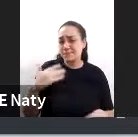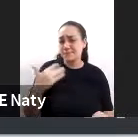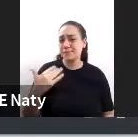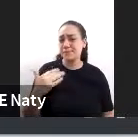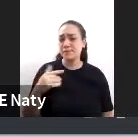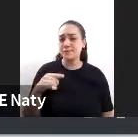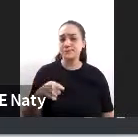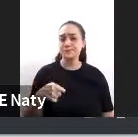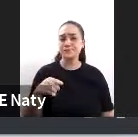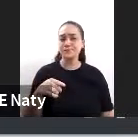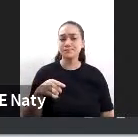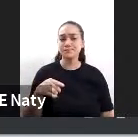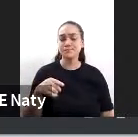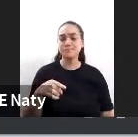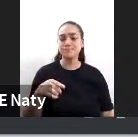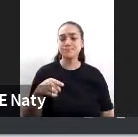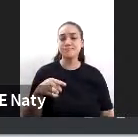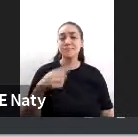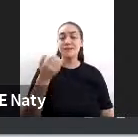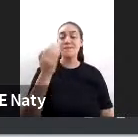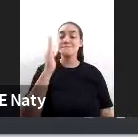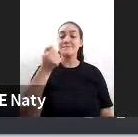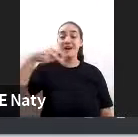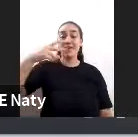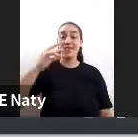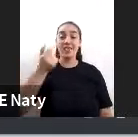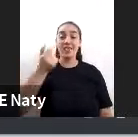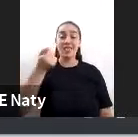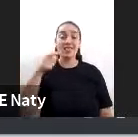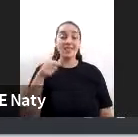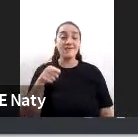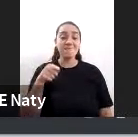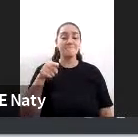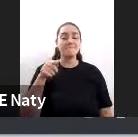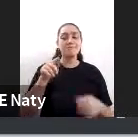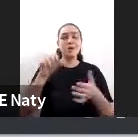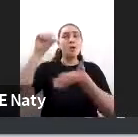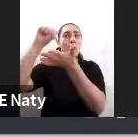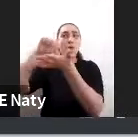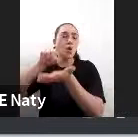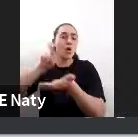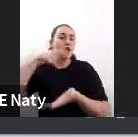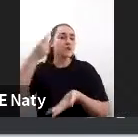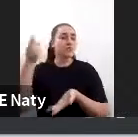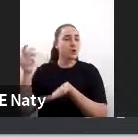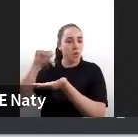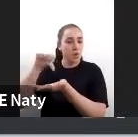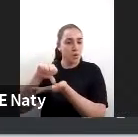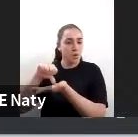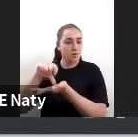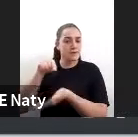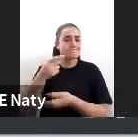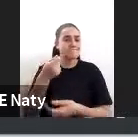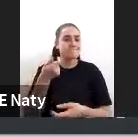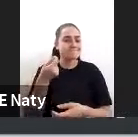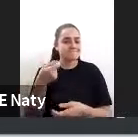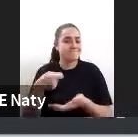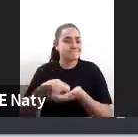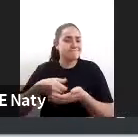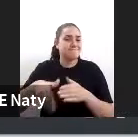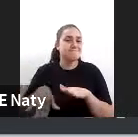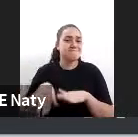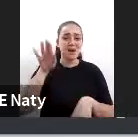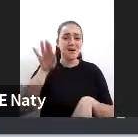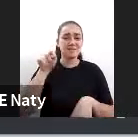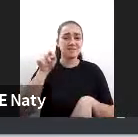el ancho de banda de un sitio a otro y que no tenían demasiada infraestructura y era mucho más caro poner infraestructura en el norte